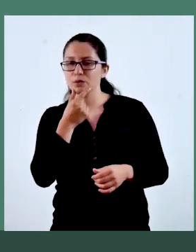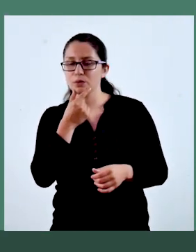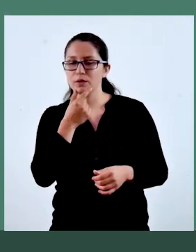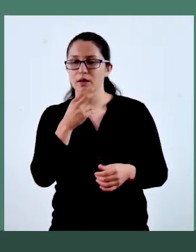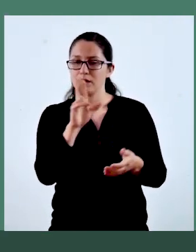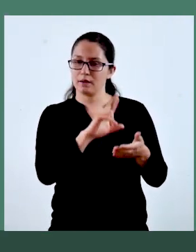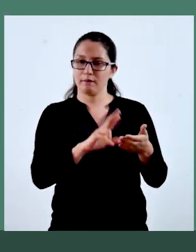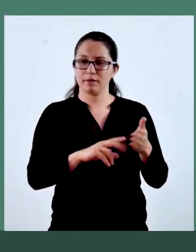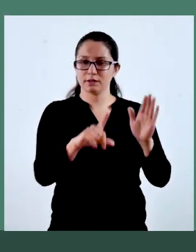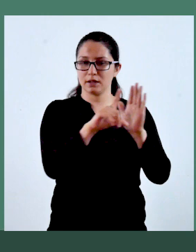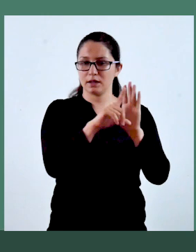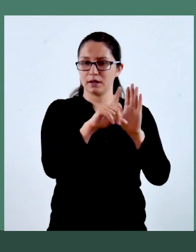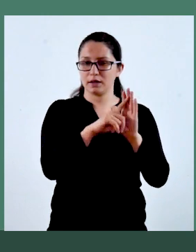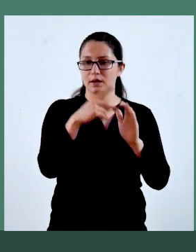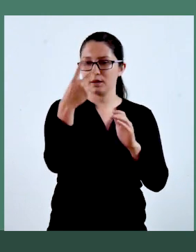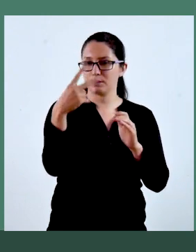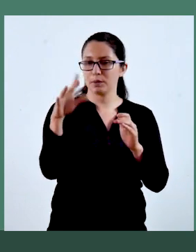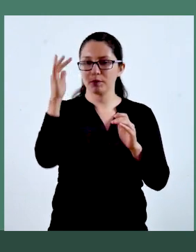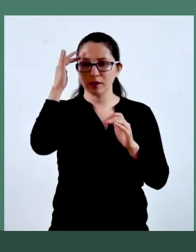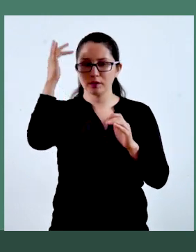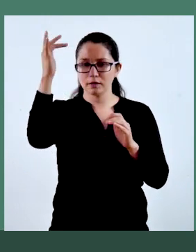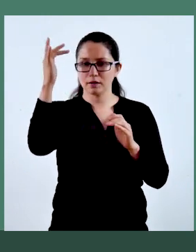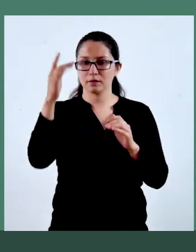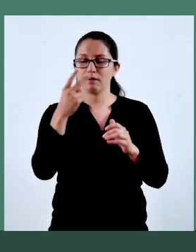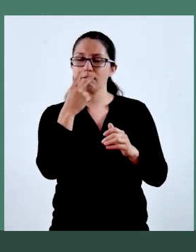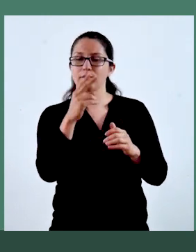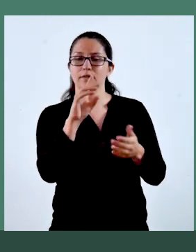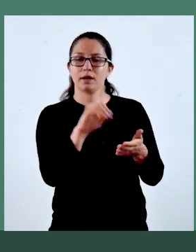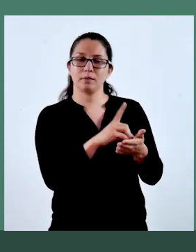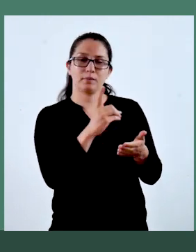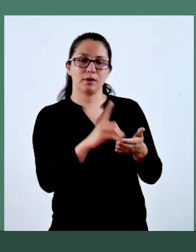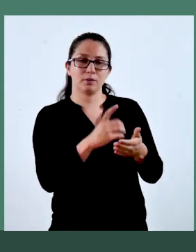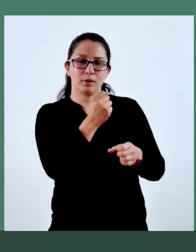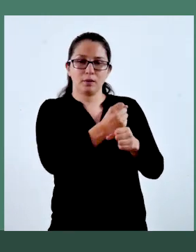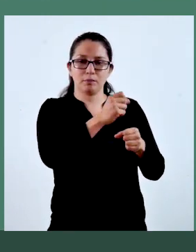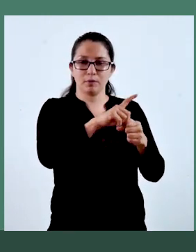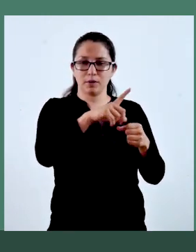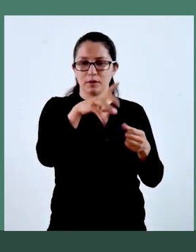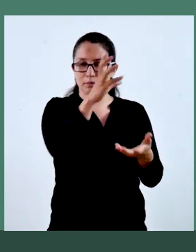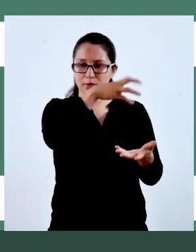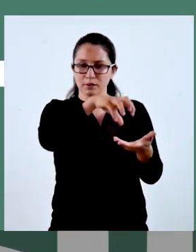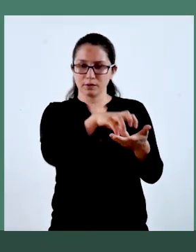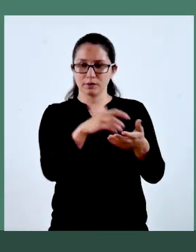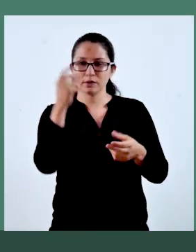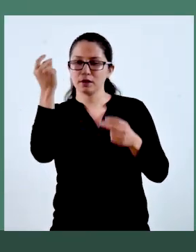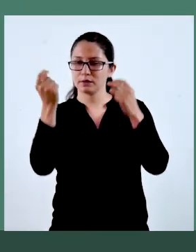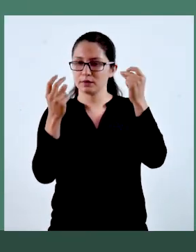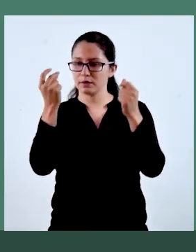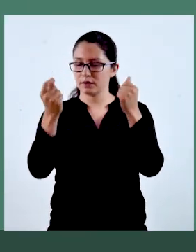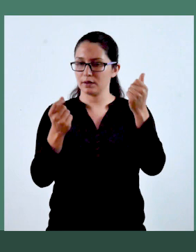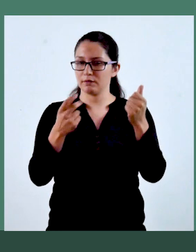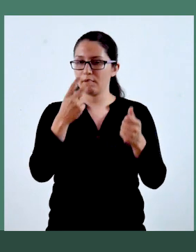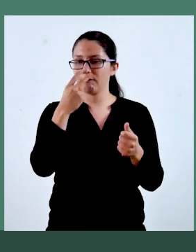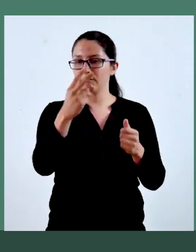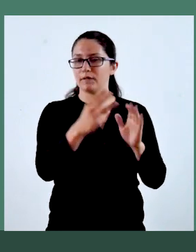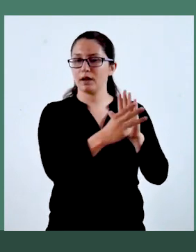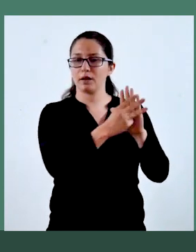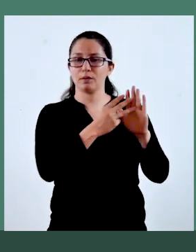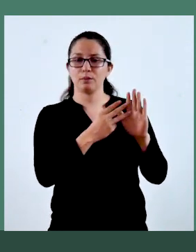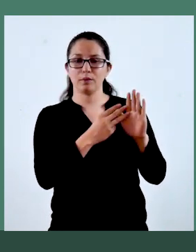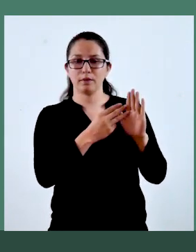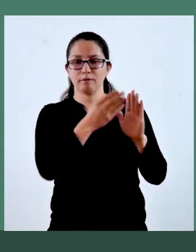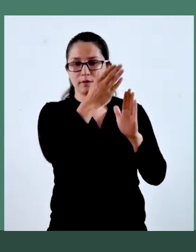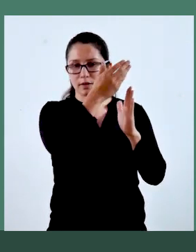dudas? Revisa la Ley de Propiedad Intelectual, consulta en nuestros manuales de emprendimiento en el sector creativo y